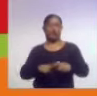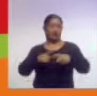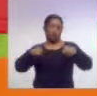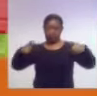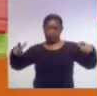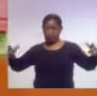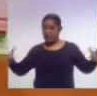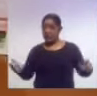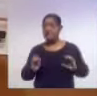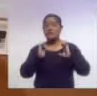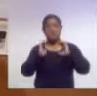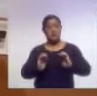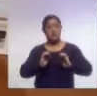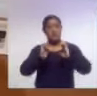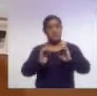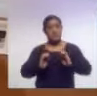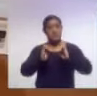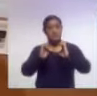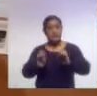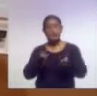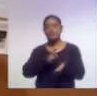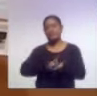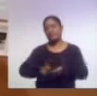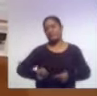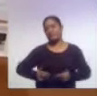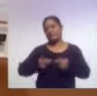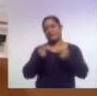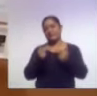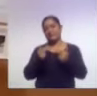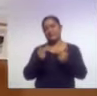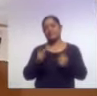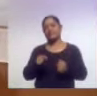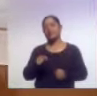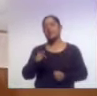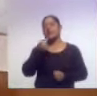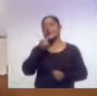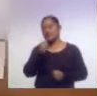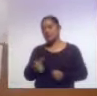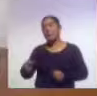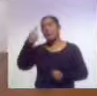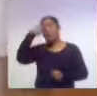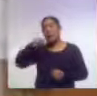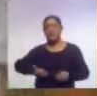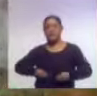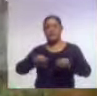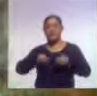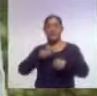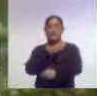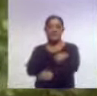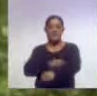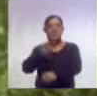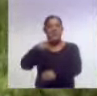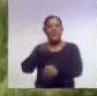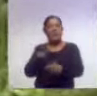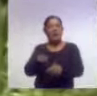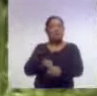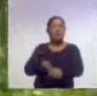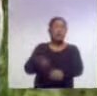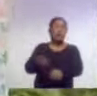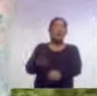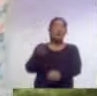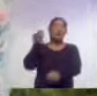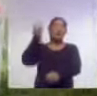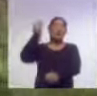delicado en relación a la restitución de los derechos de los niños para vivir en familia. Pero sus orígenes son muy interesantes. El más remoto